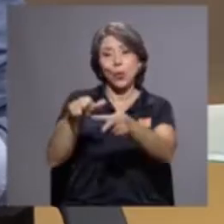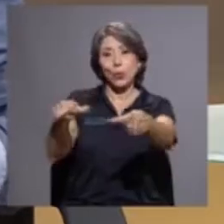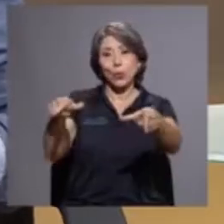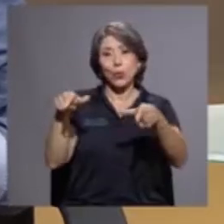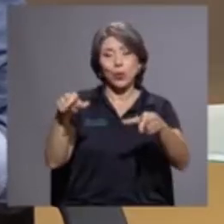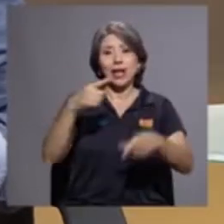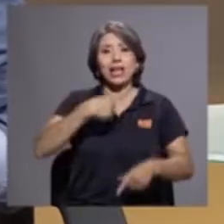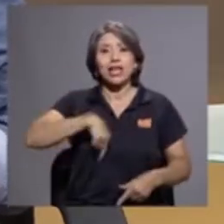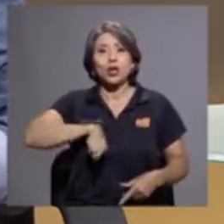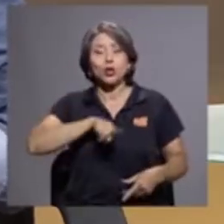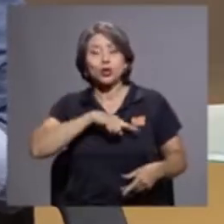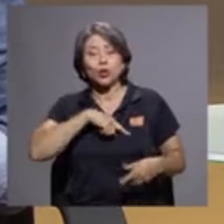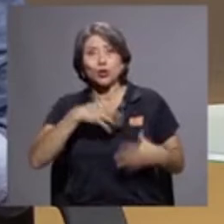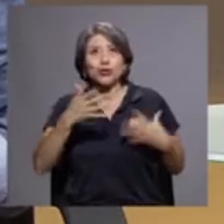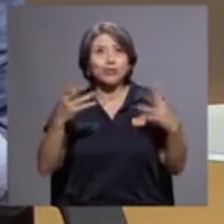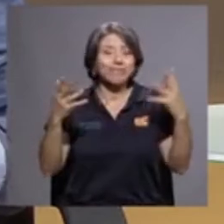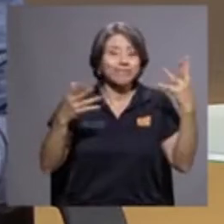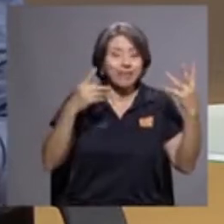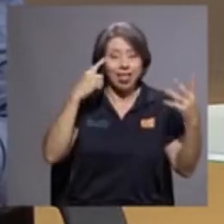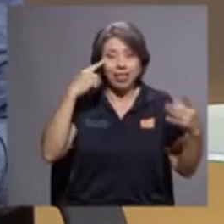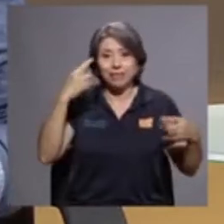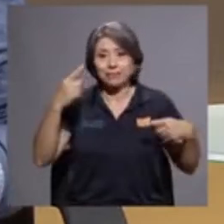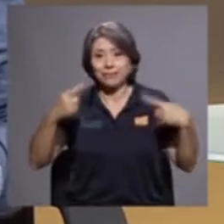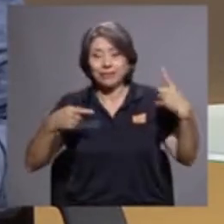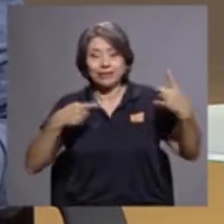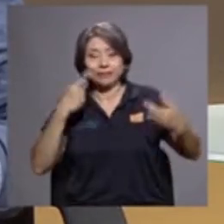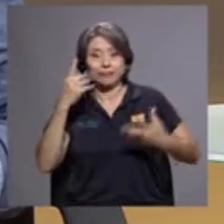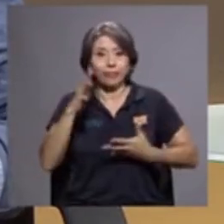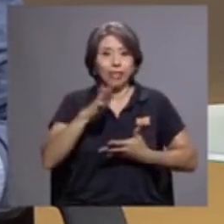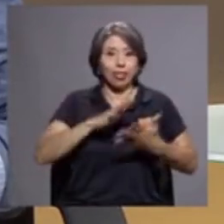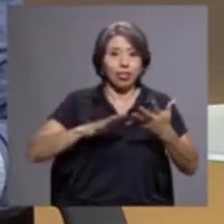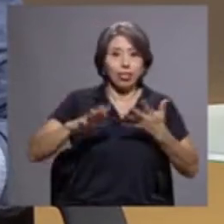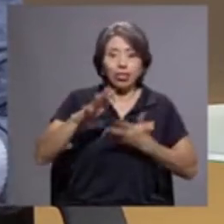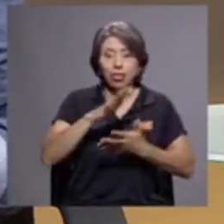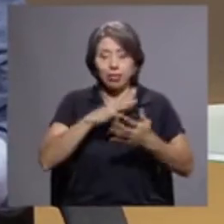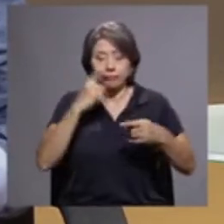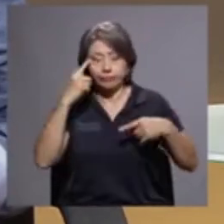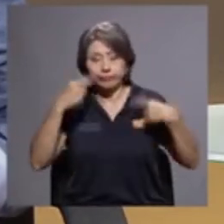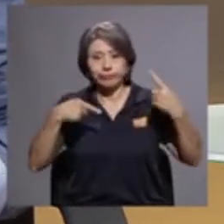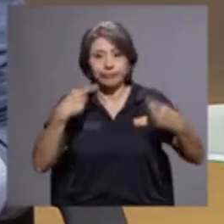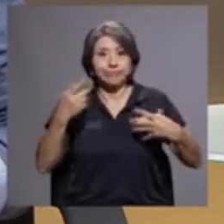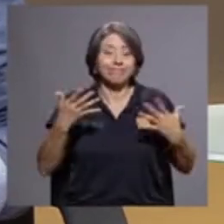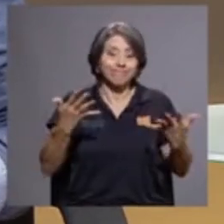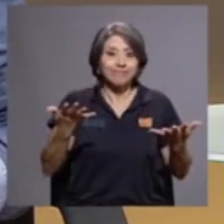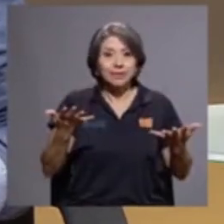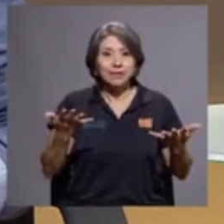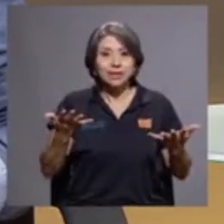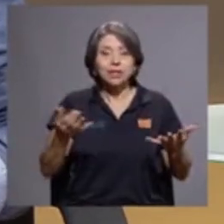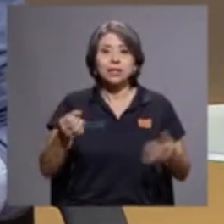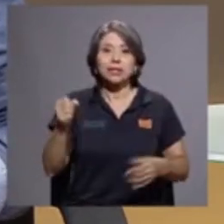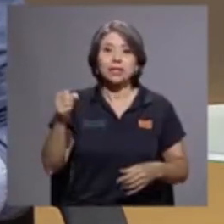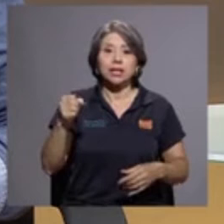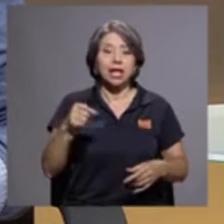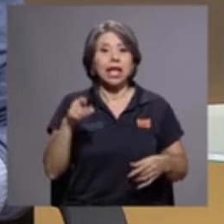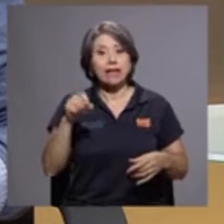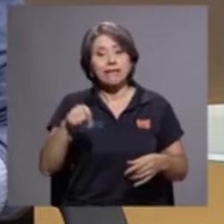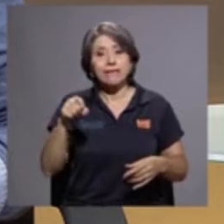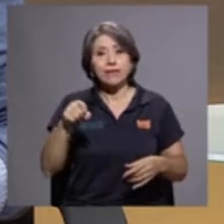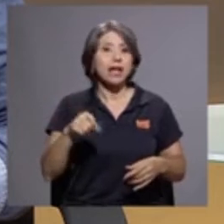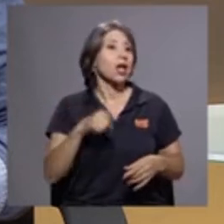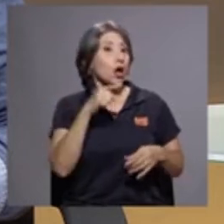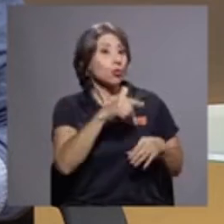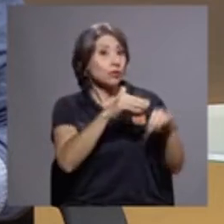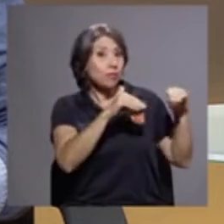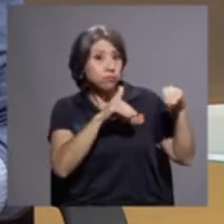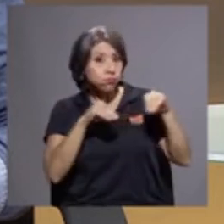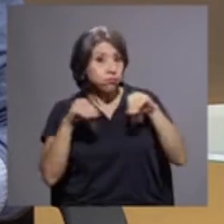¿qué le puedo decir?, mareados, confundidos, ¿verdad? Y efectivamente este movimiento... ¿Y el traslado